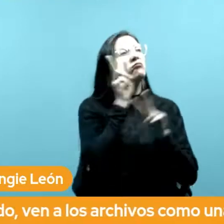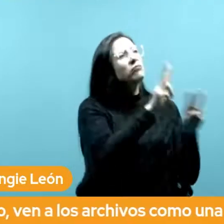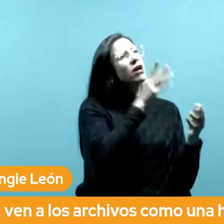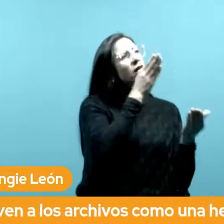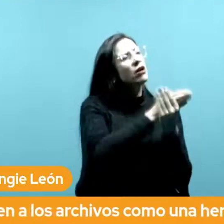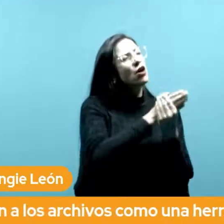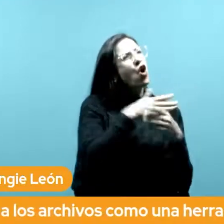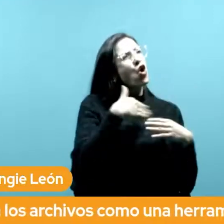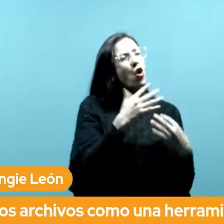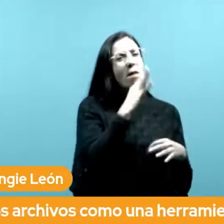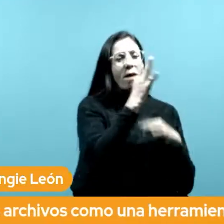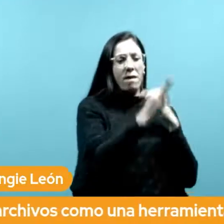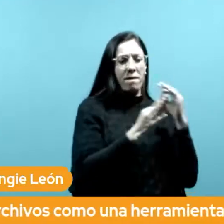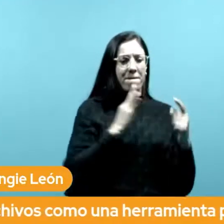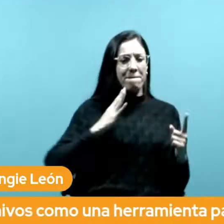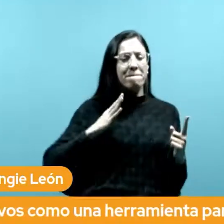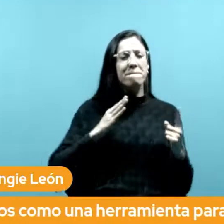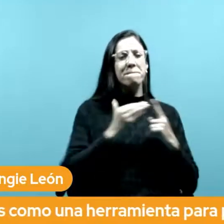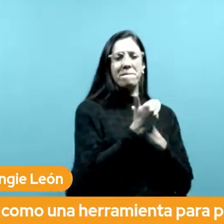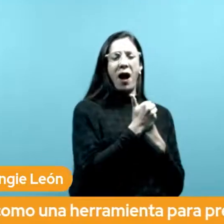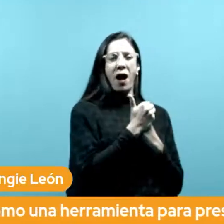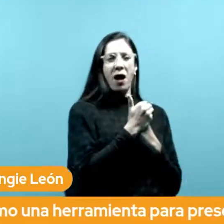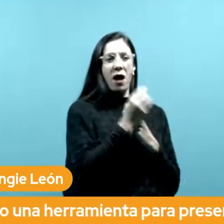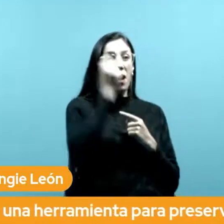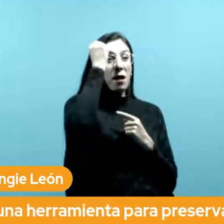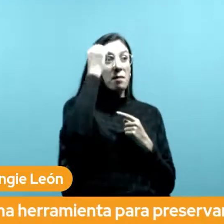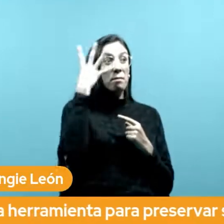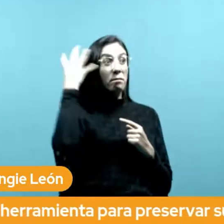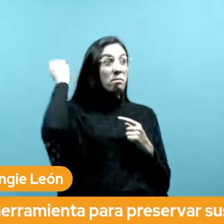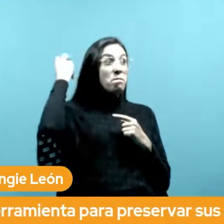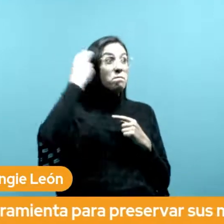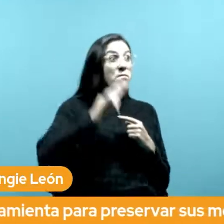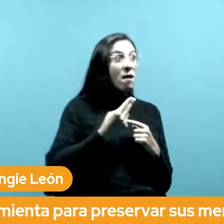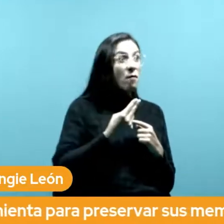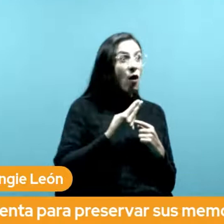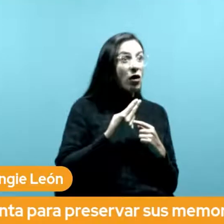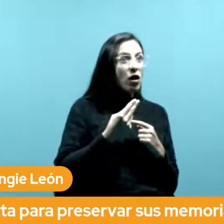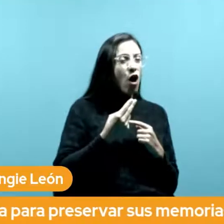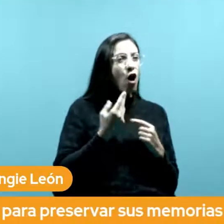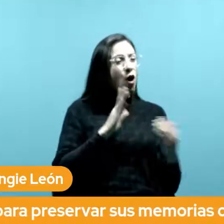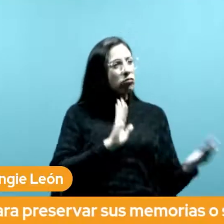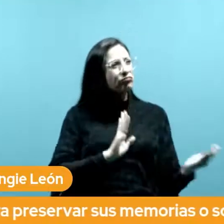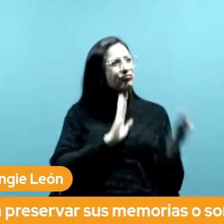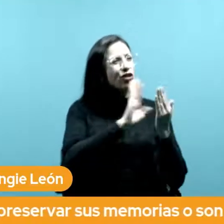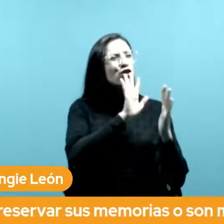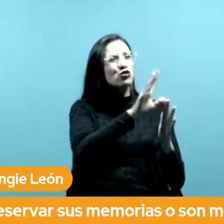memorias o son más un instrumento para la reivindicación de derechos frente al estado argentino?